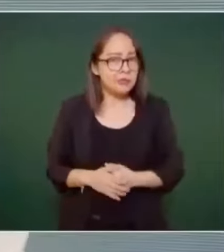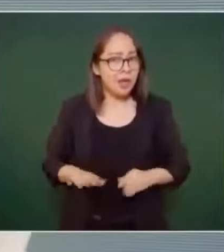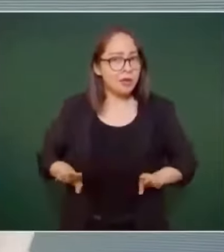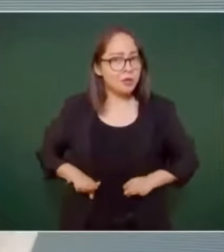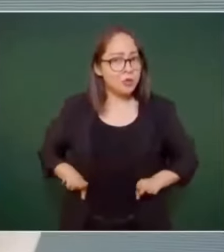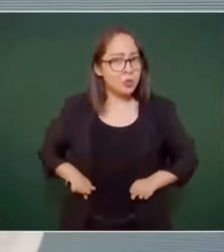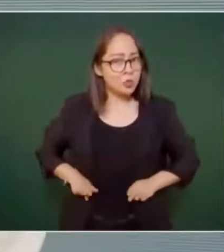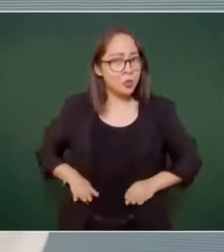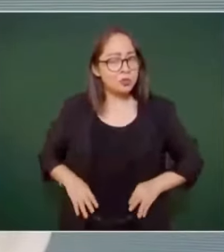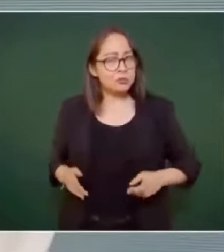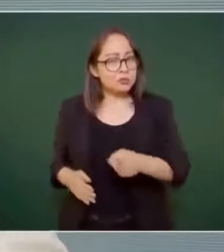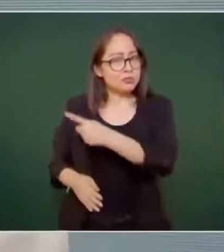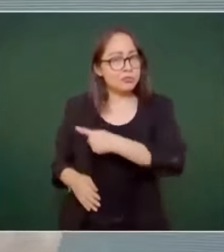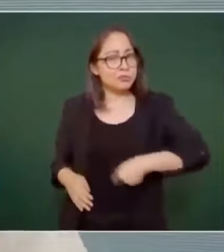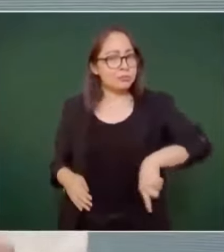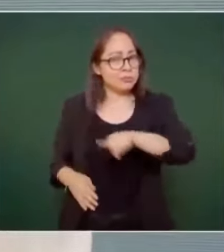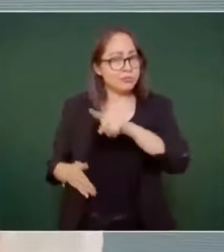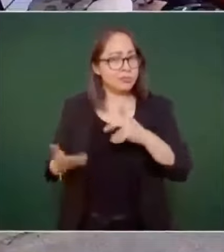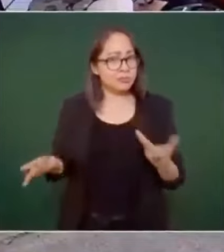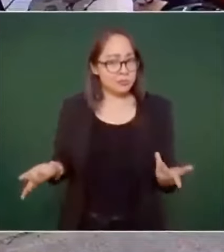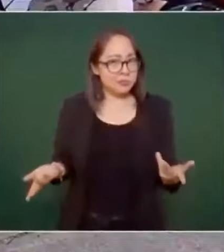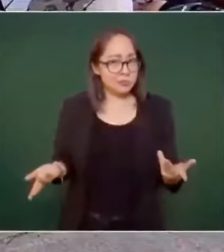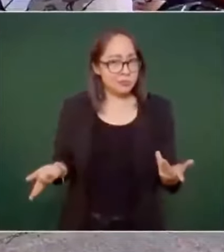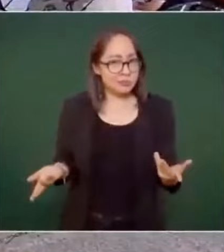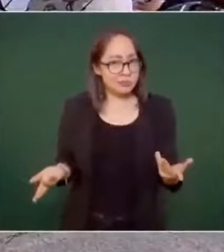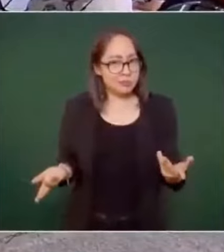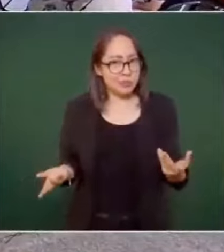del Poder Judicial.